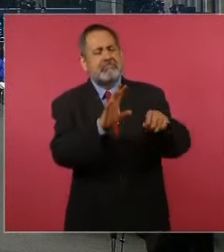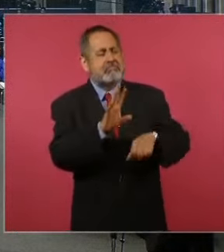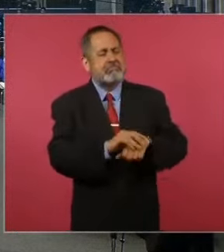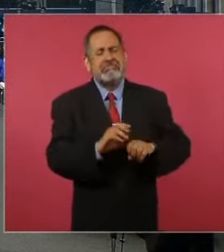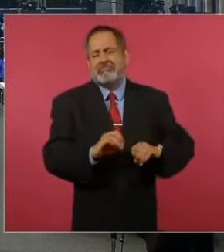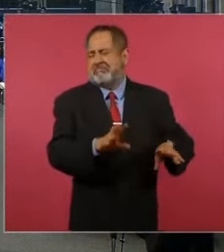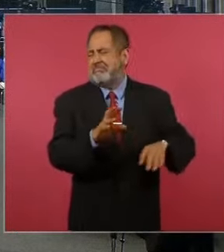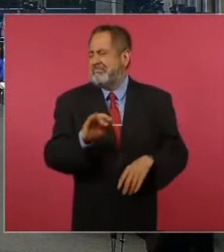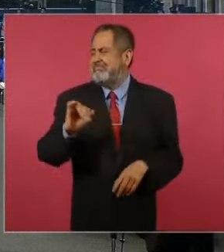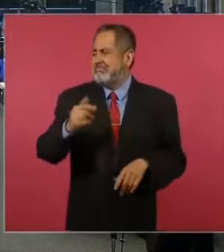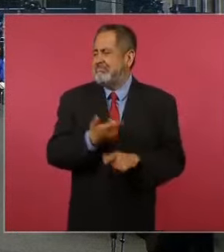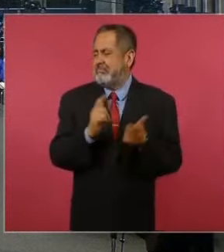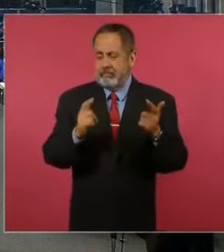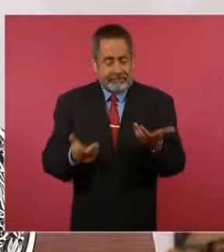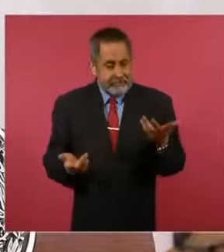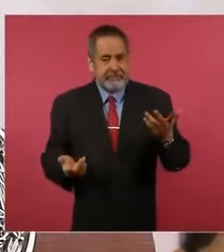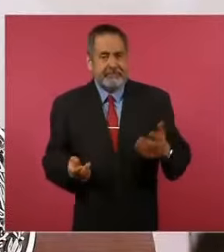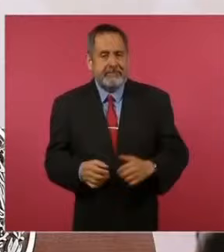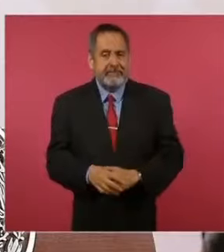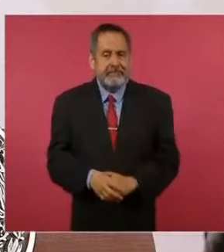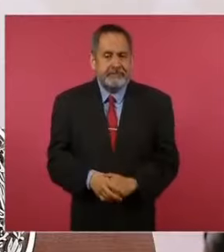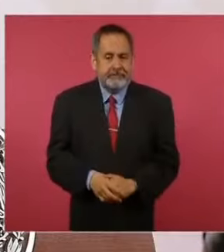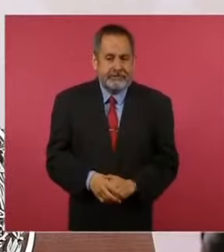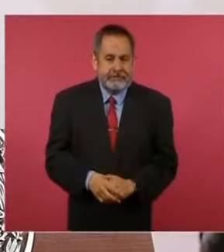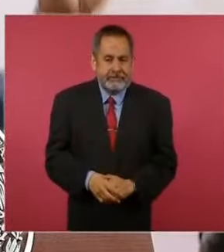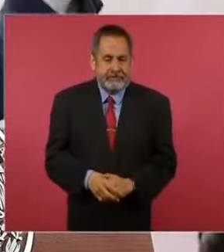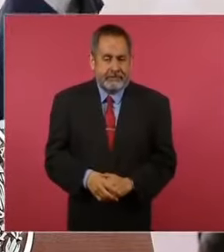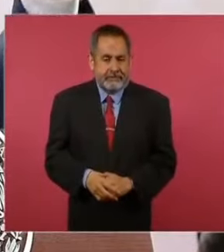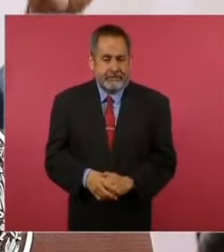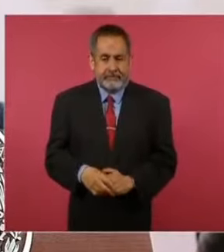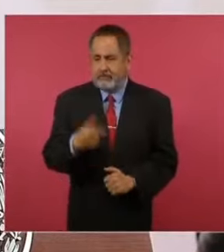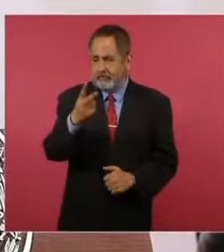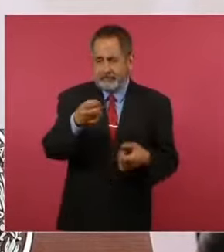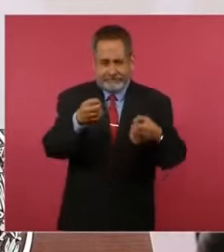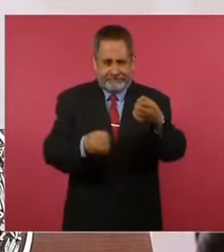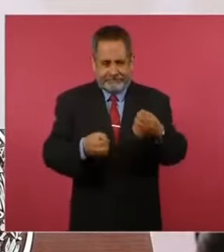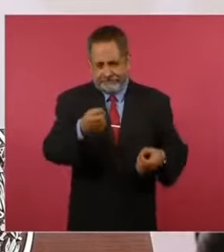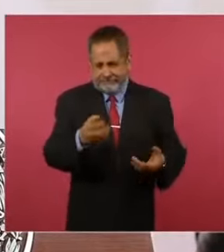jueces. Entonces,